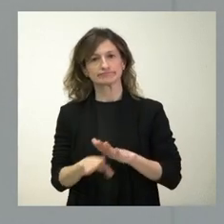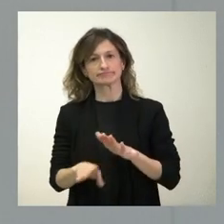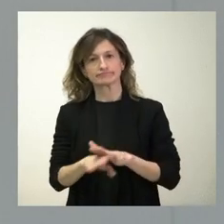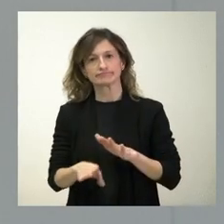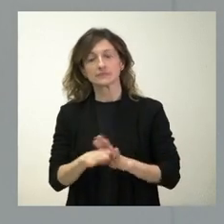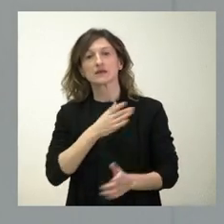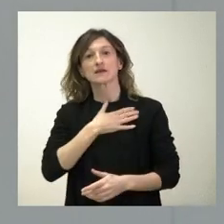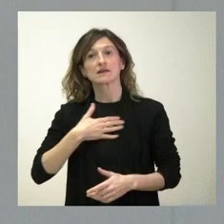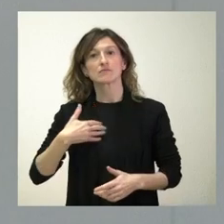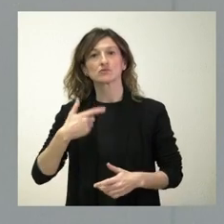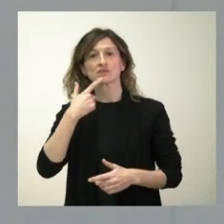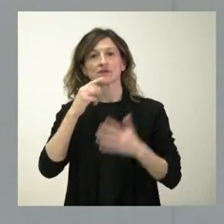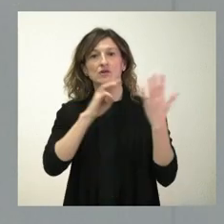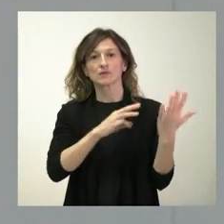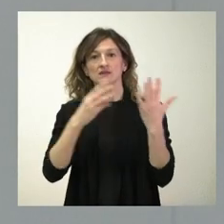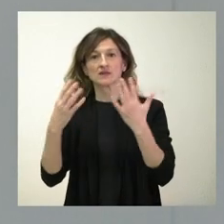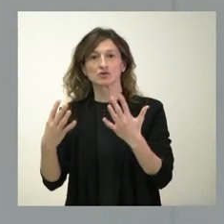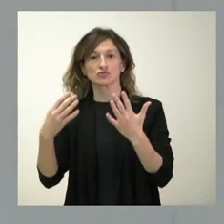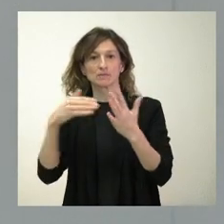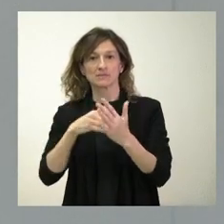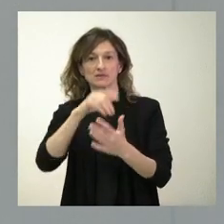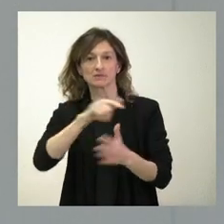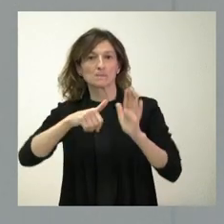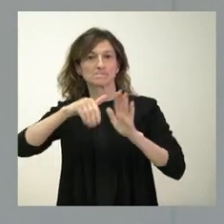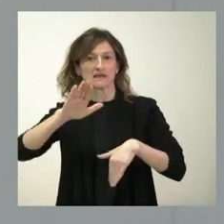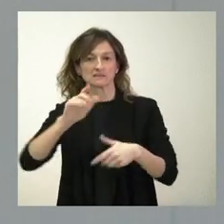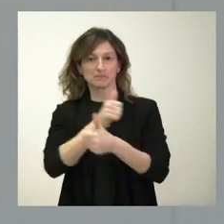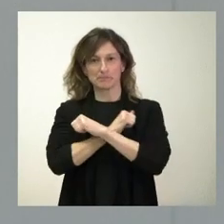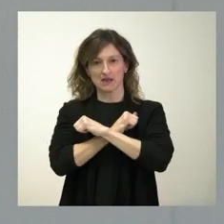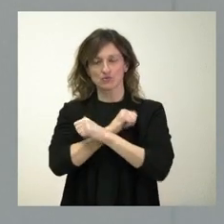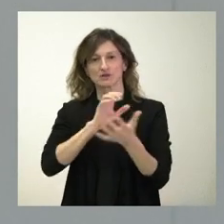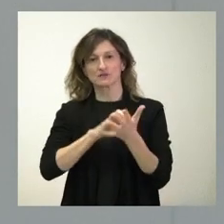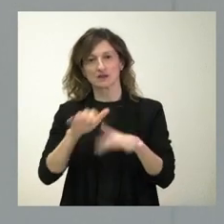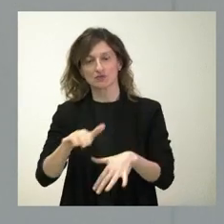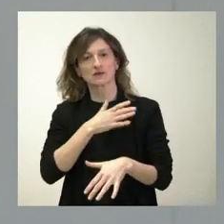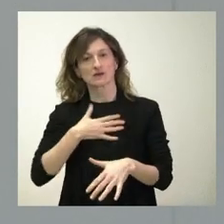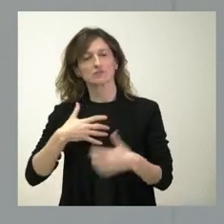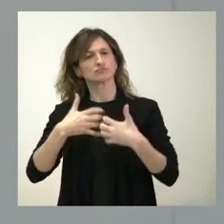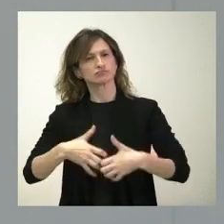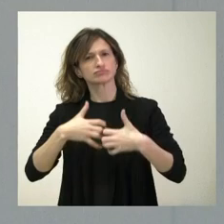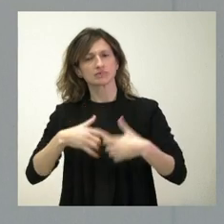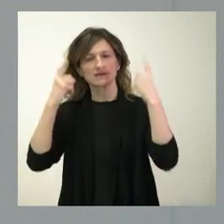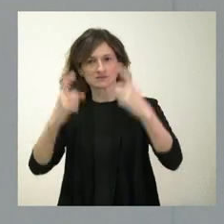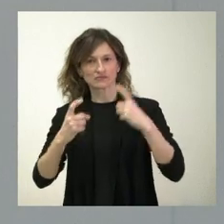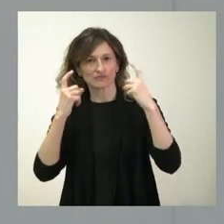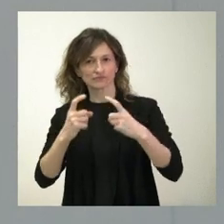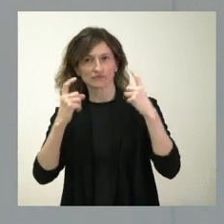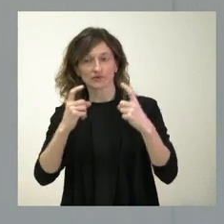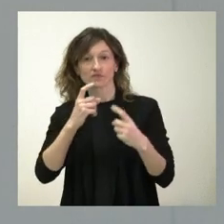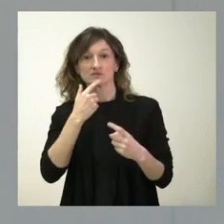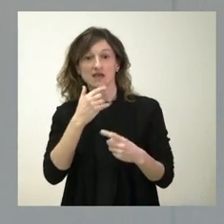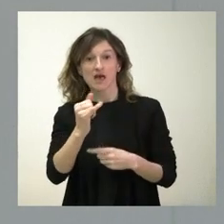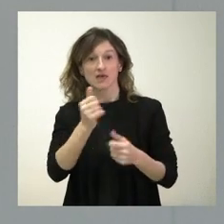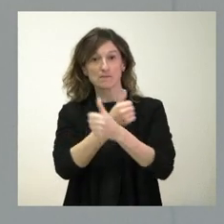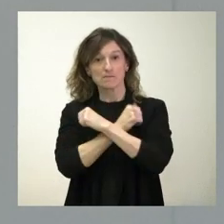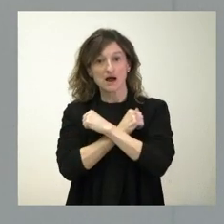de que tenemos más de 98.000 personas en paro en nuestra comunidad autónoma y, por tanto, tenemos que seguir haciendo ese esfuerzo porque mientras haya ese nivel